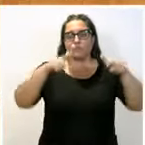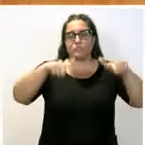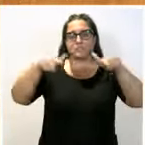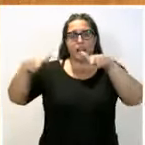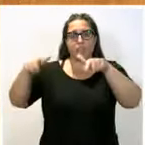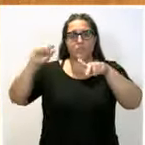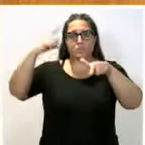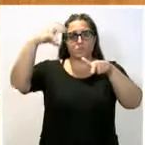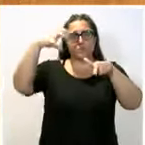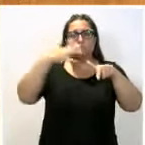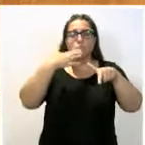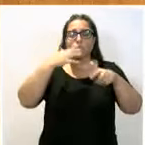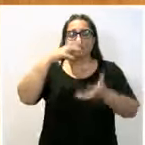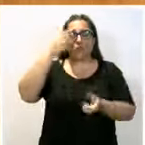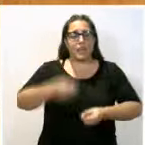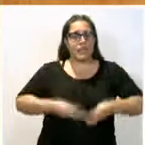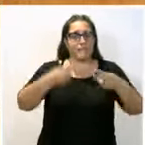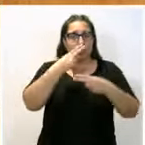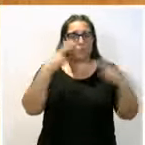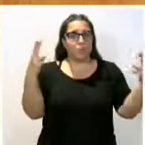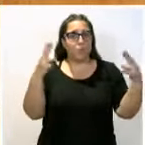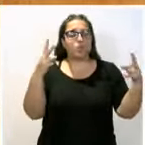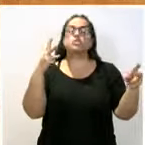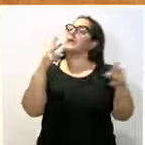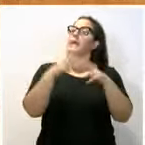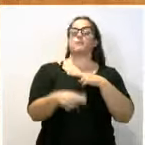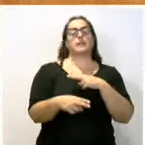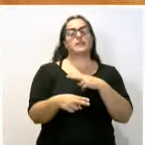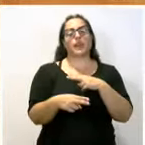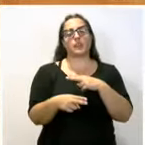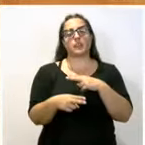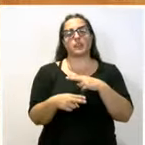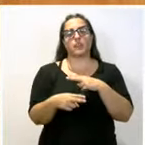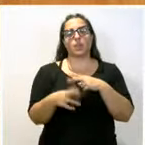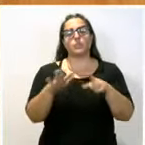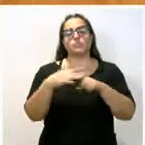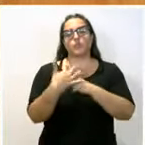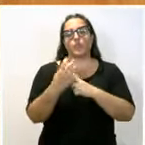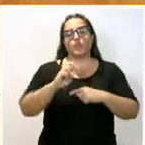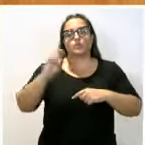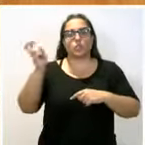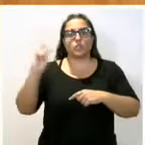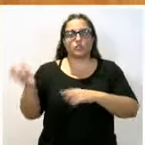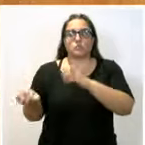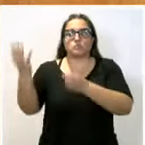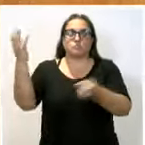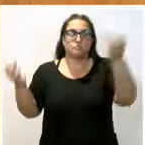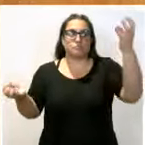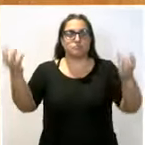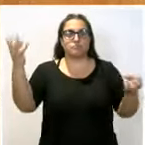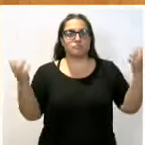fotovoltaicas en los edificios públicos, evitando, por ejemplo, determinadas situaciones que se están produciendo y que están